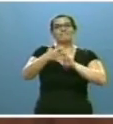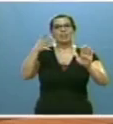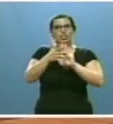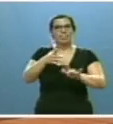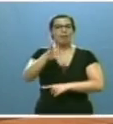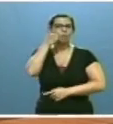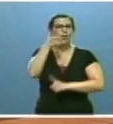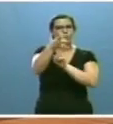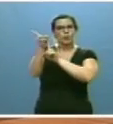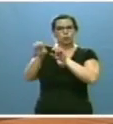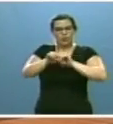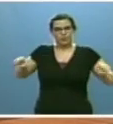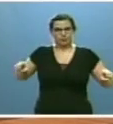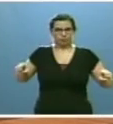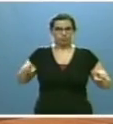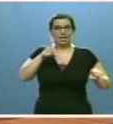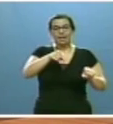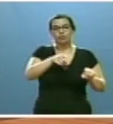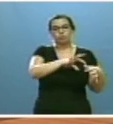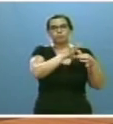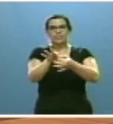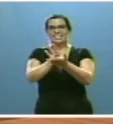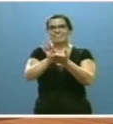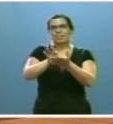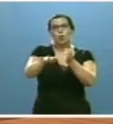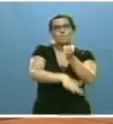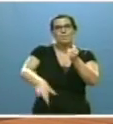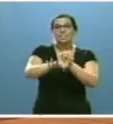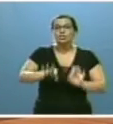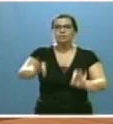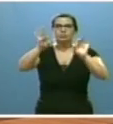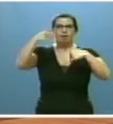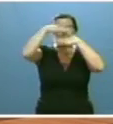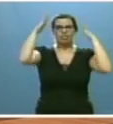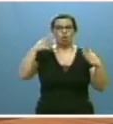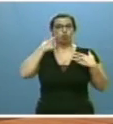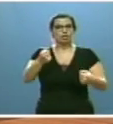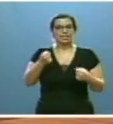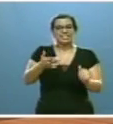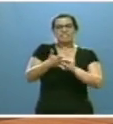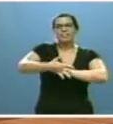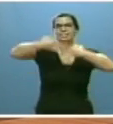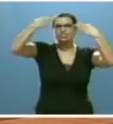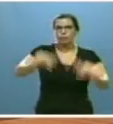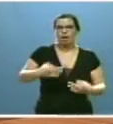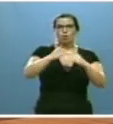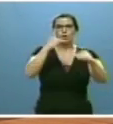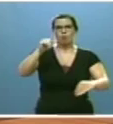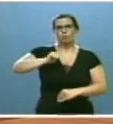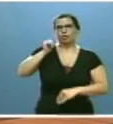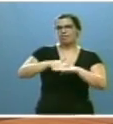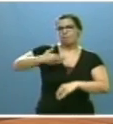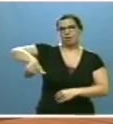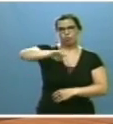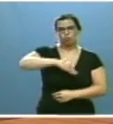que estará vinculada a los servicios esenciales y, en especial, a la atención sanitaria, como garantía real de la igualdad de oportunidades para